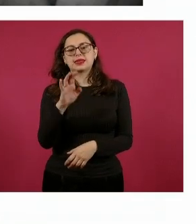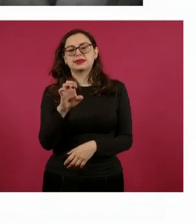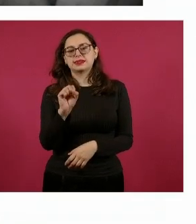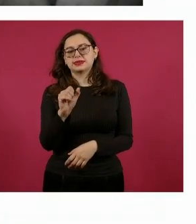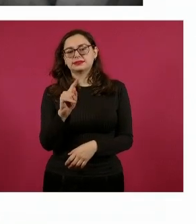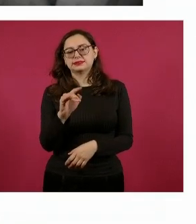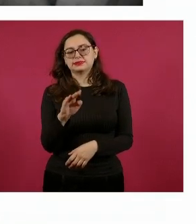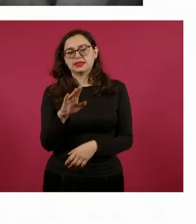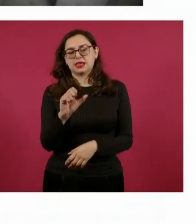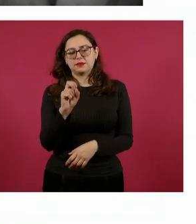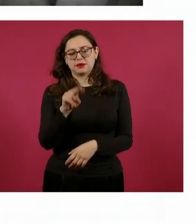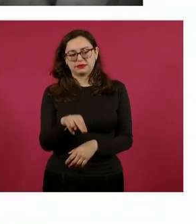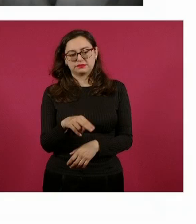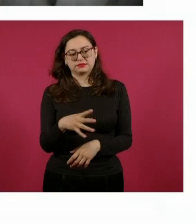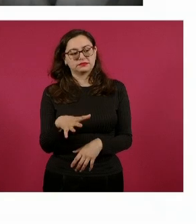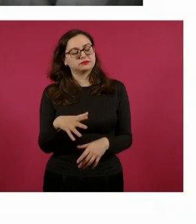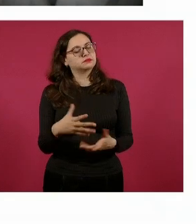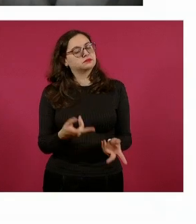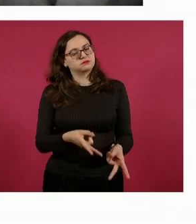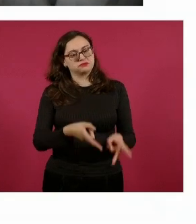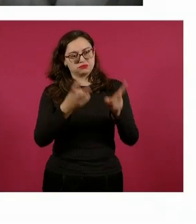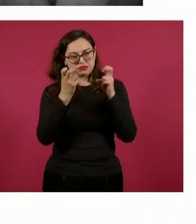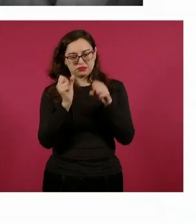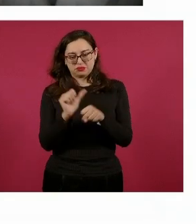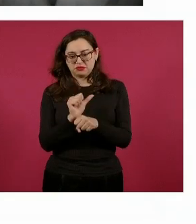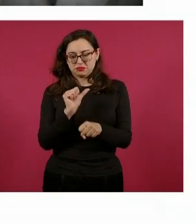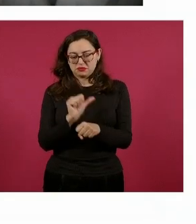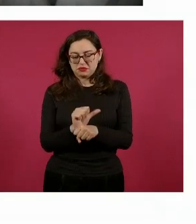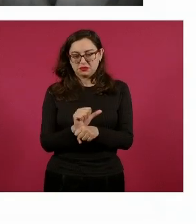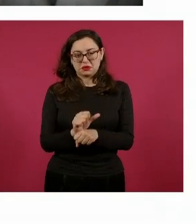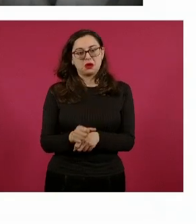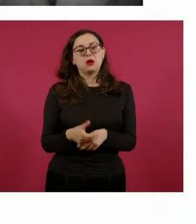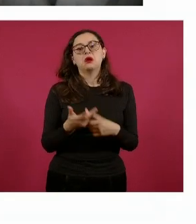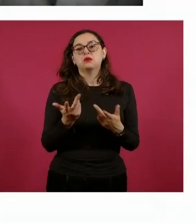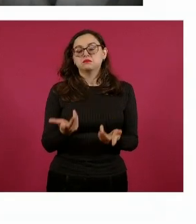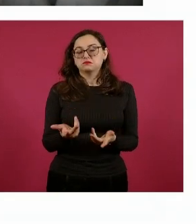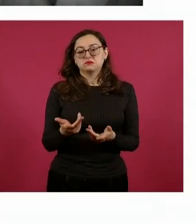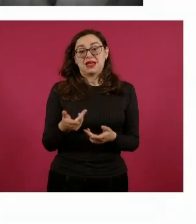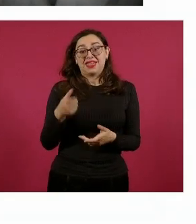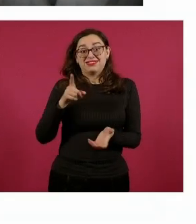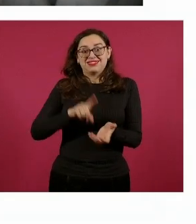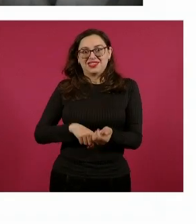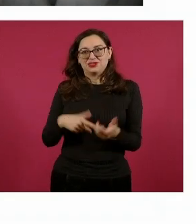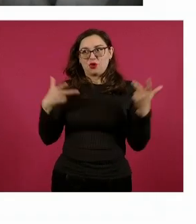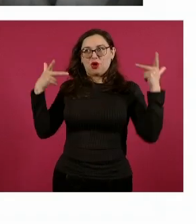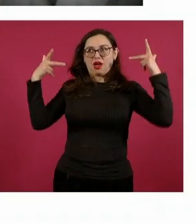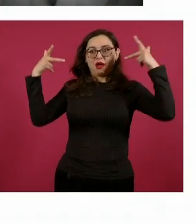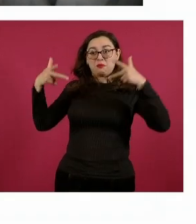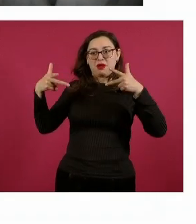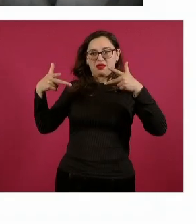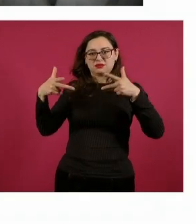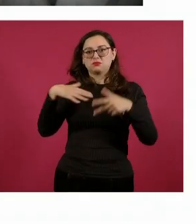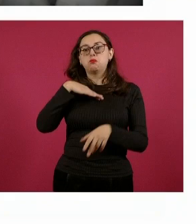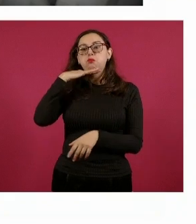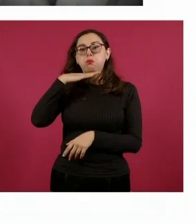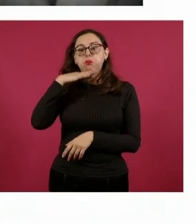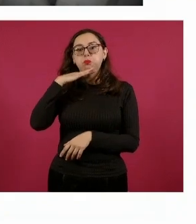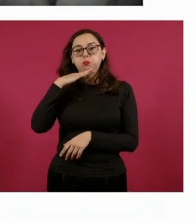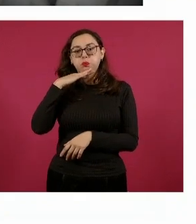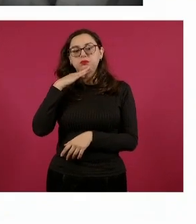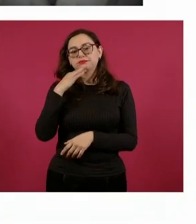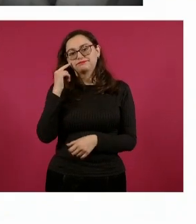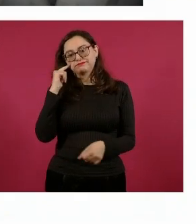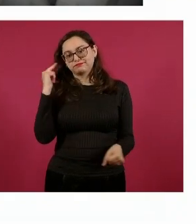después huyen a bordo del vehículo, el cual contaba, como decimos, con cámaras que captó los detalles del asalto.